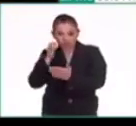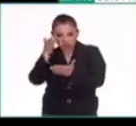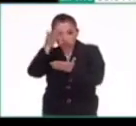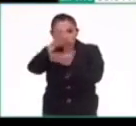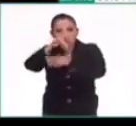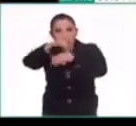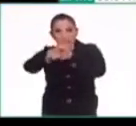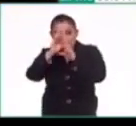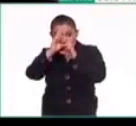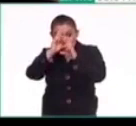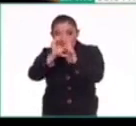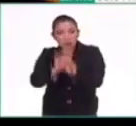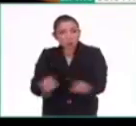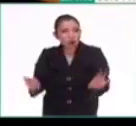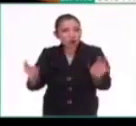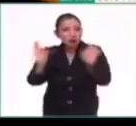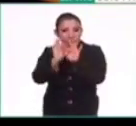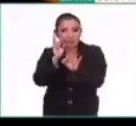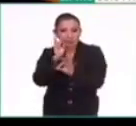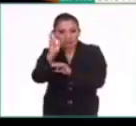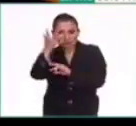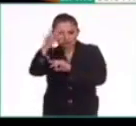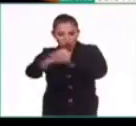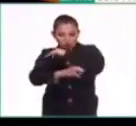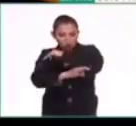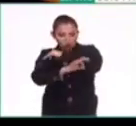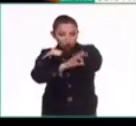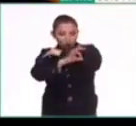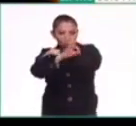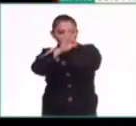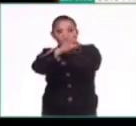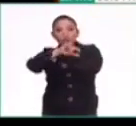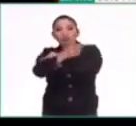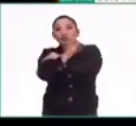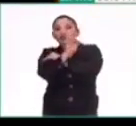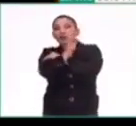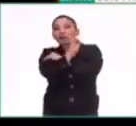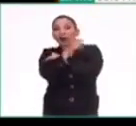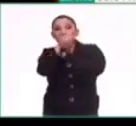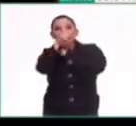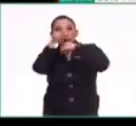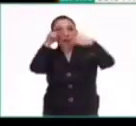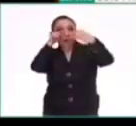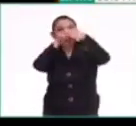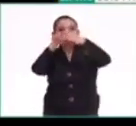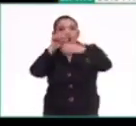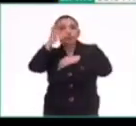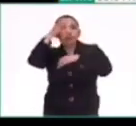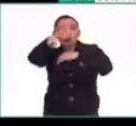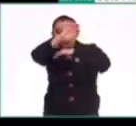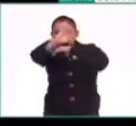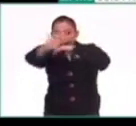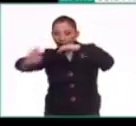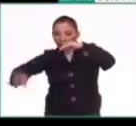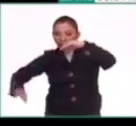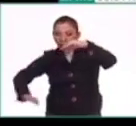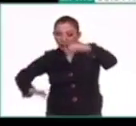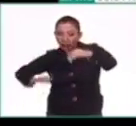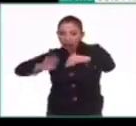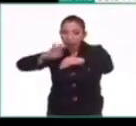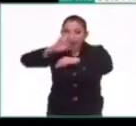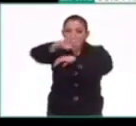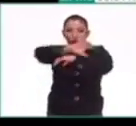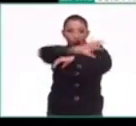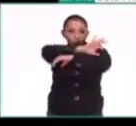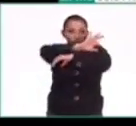cuestión ritual muy importante. Vemos ya justamente cuando vamos a estar así, el 12 de febrero, que es cuando el sol ya recorrió toda la zona